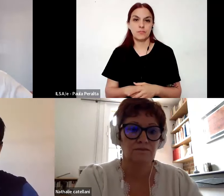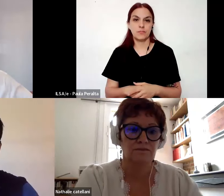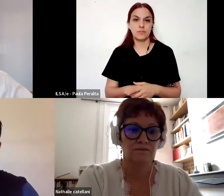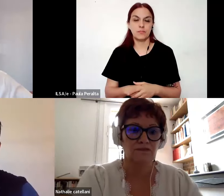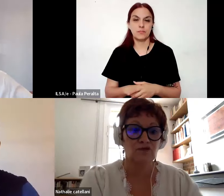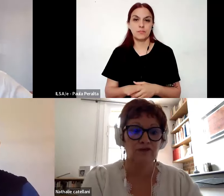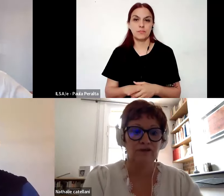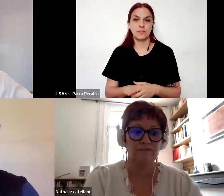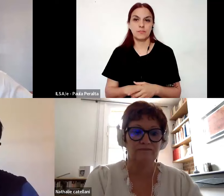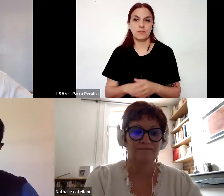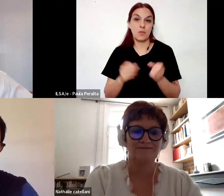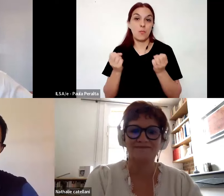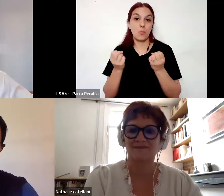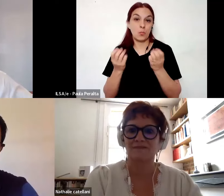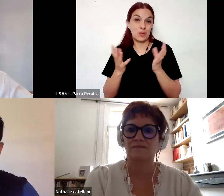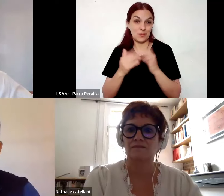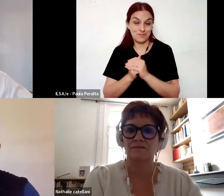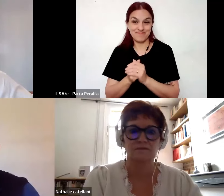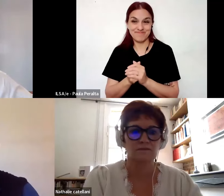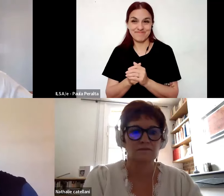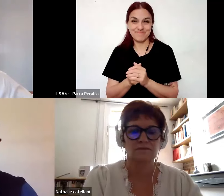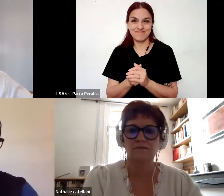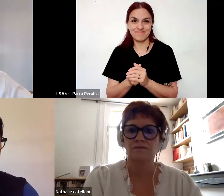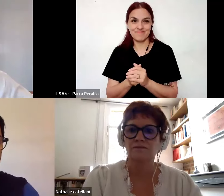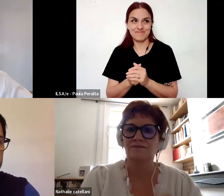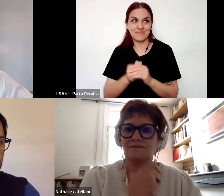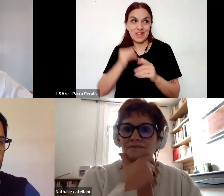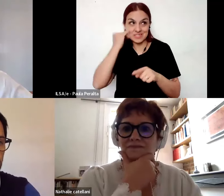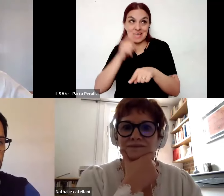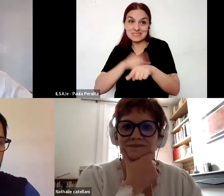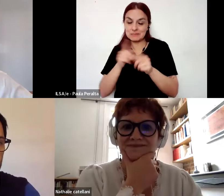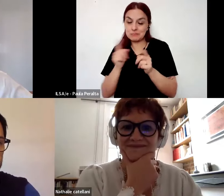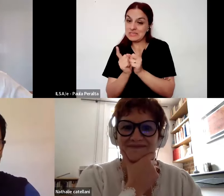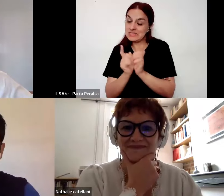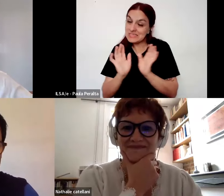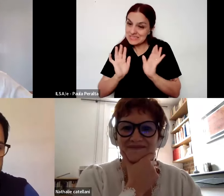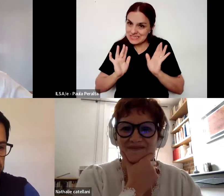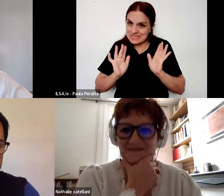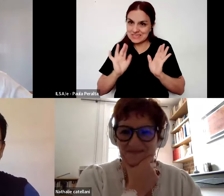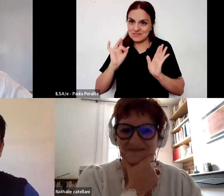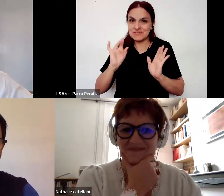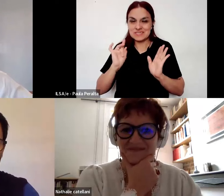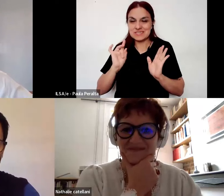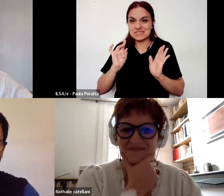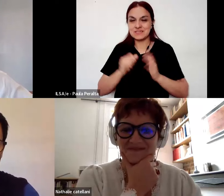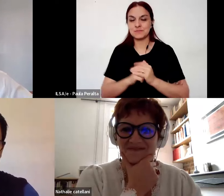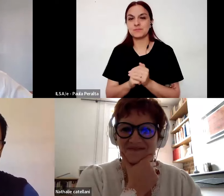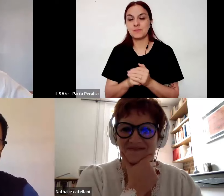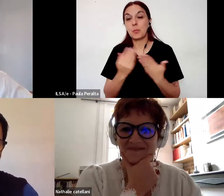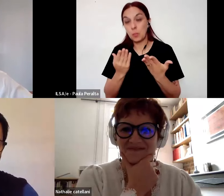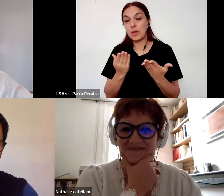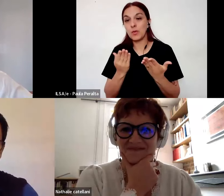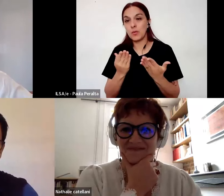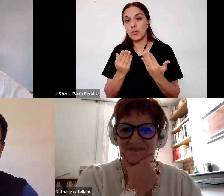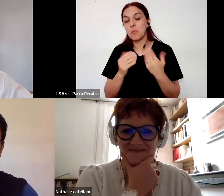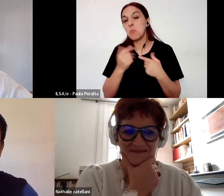así que bueno estamos un poco sobre el tiempo pero les dejo abierto la